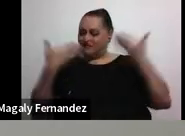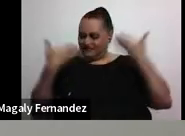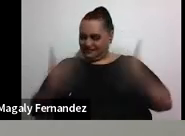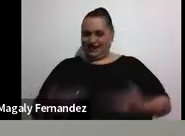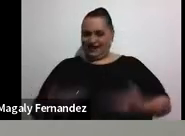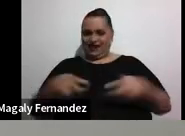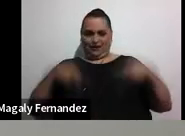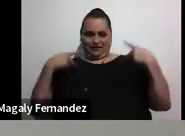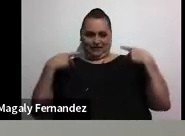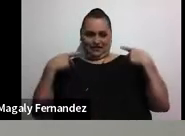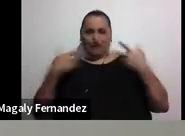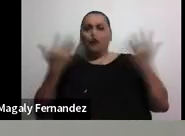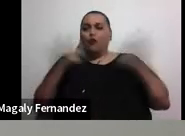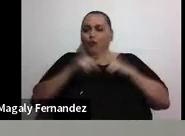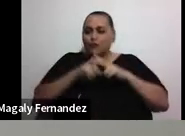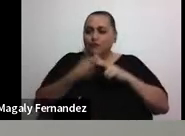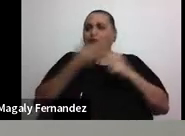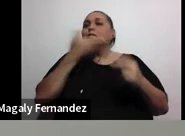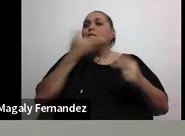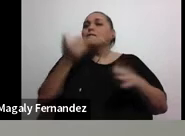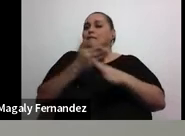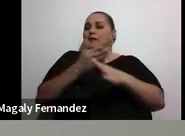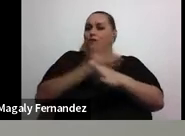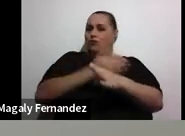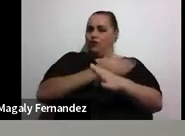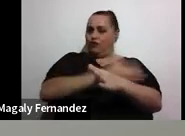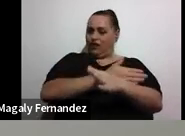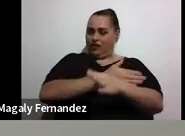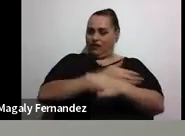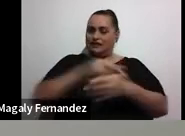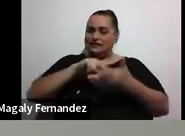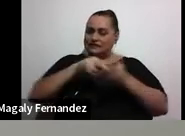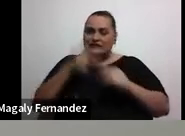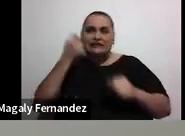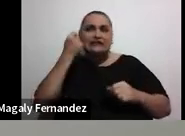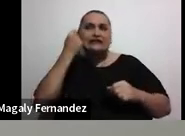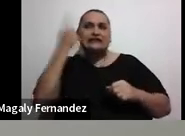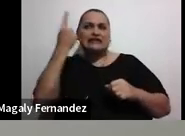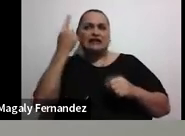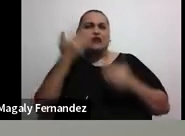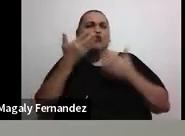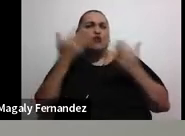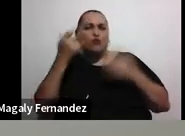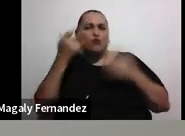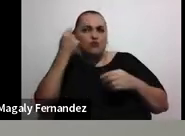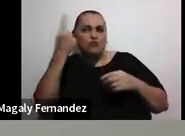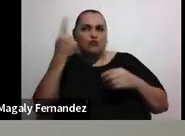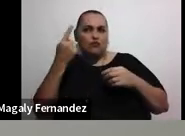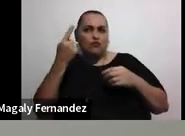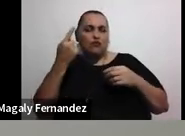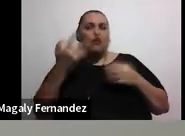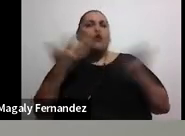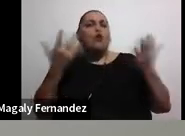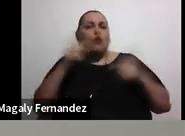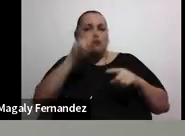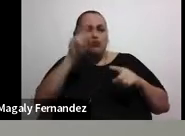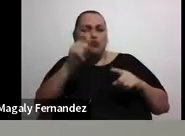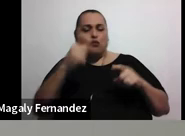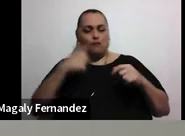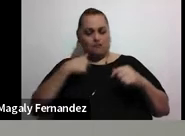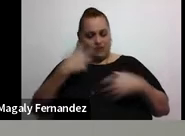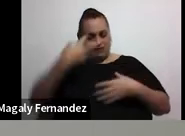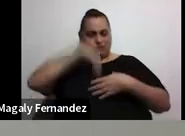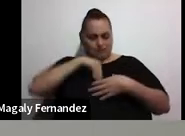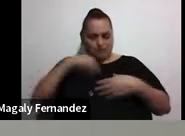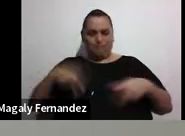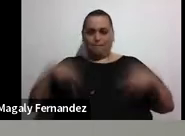empezar a mejorarlo. O no solamente es entenderlo, de qué se entiende o cómo es, sino también cómo lo puedo llevar a mi vida, a mi práctica.